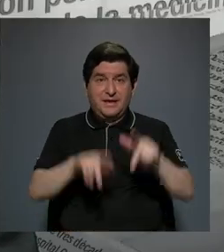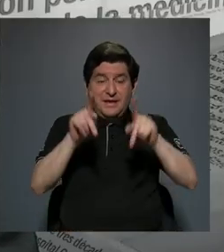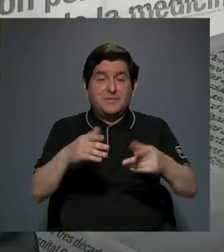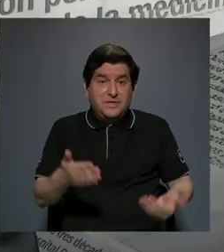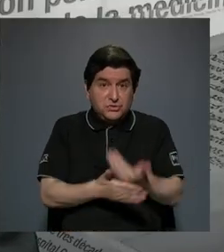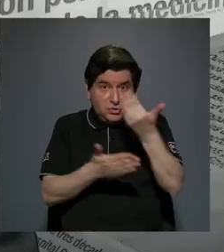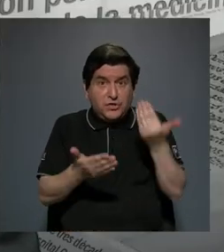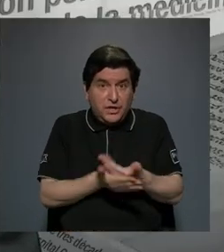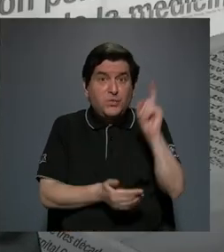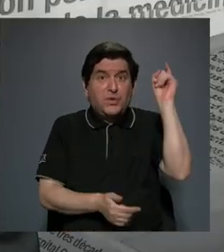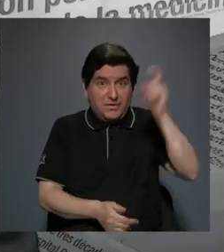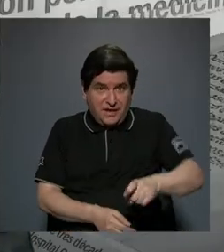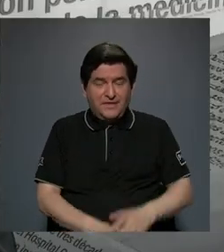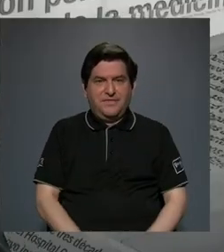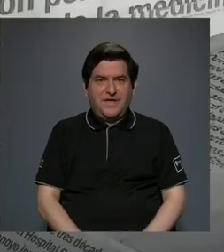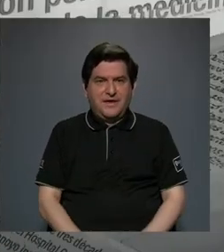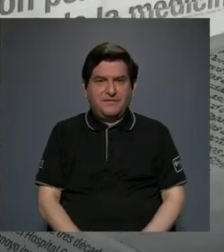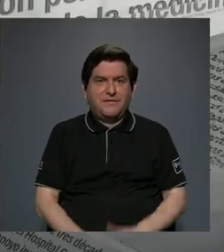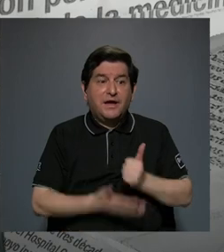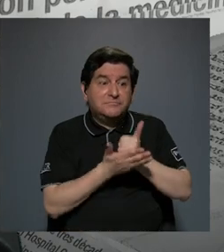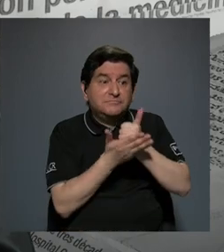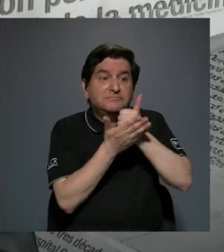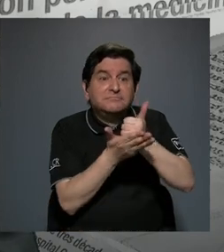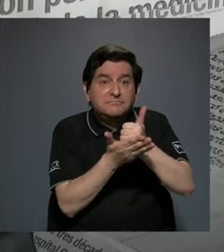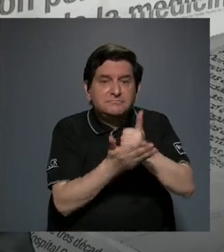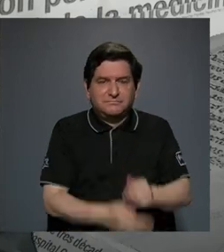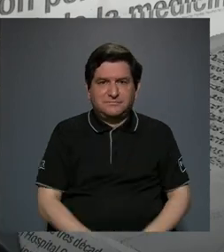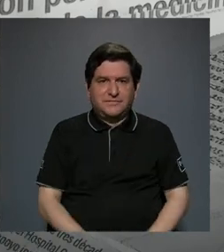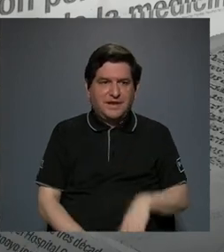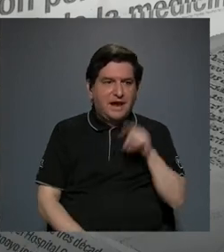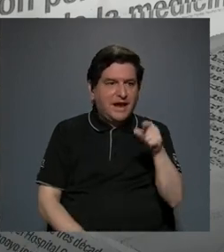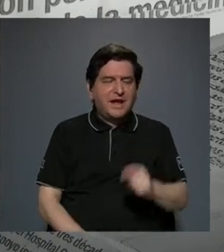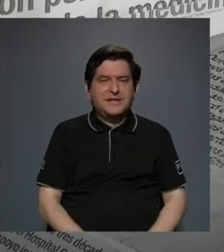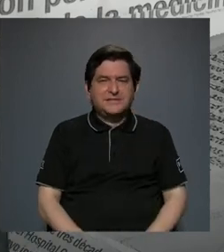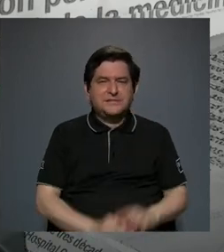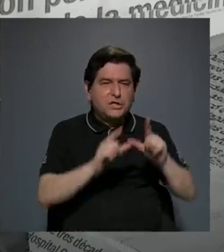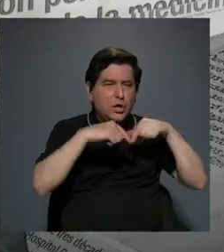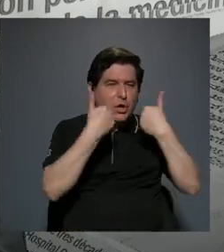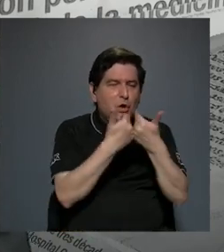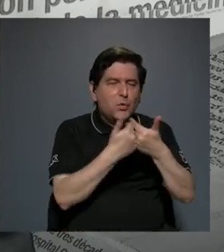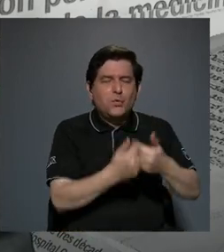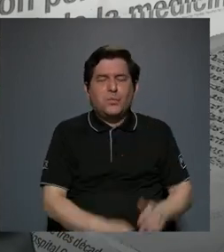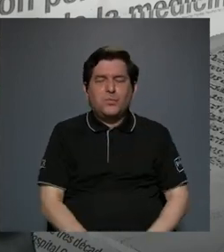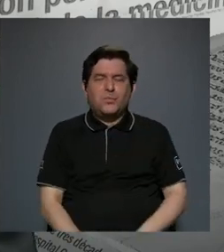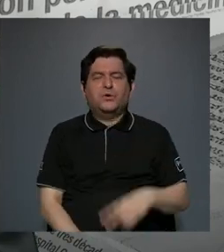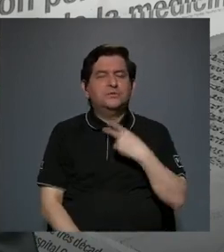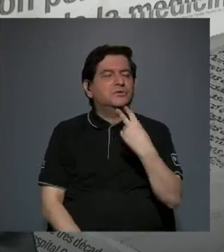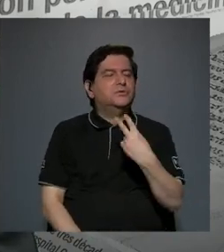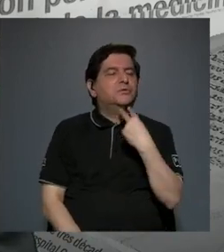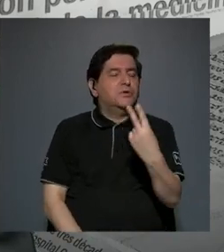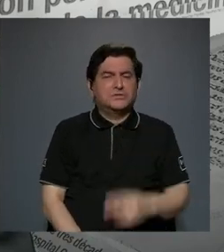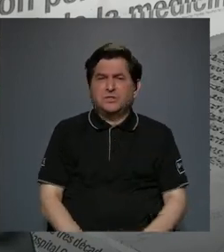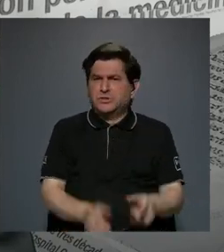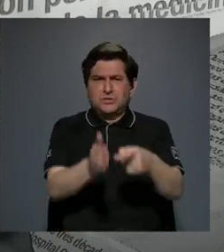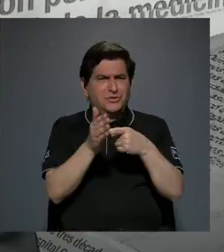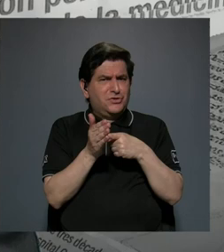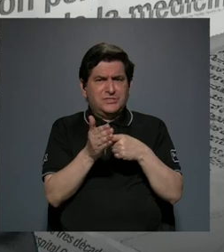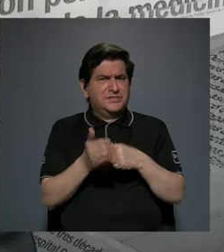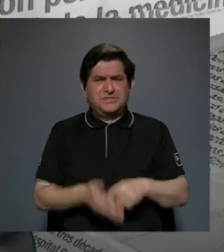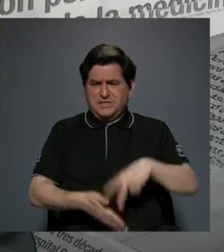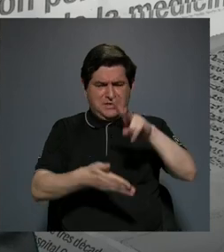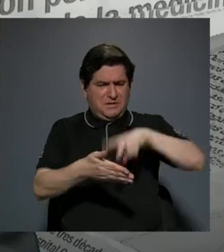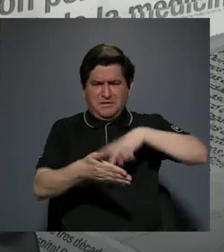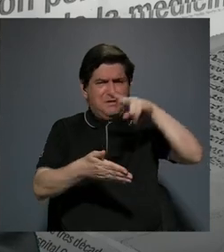entra tiene que entrar a contribuir a esa masa sonora no se exige que lea música